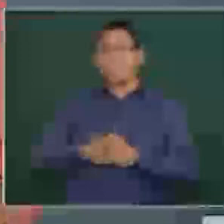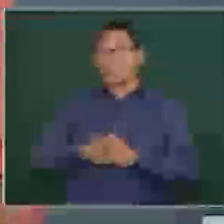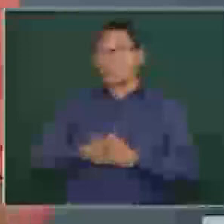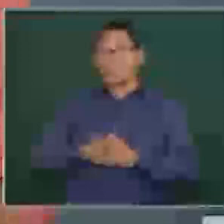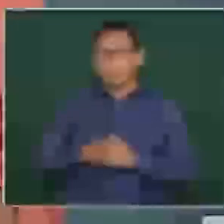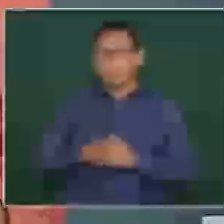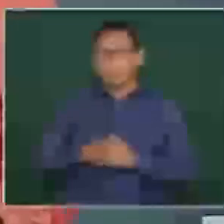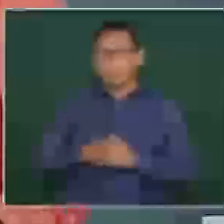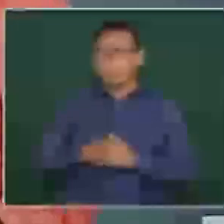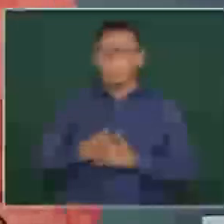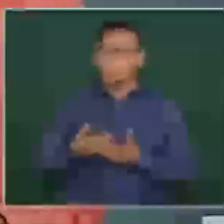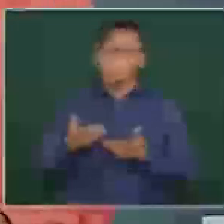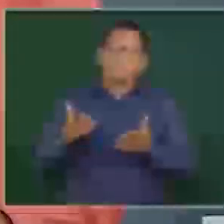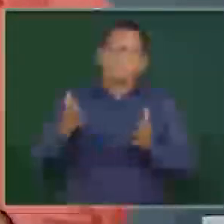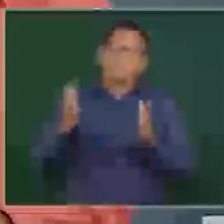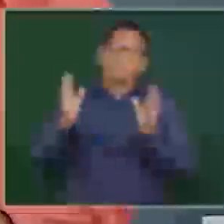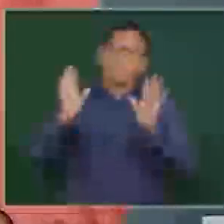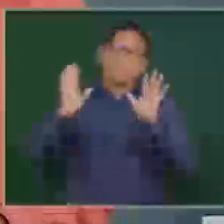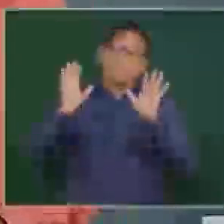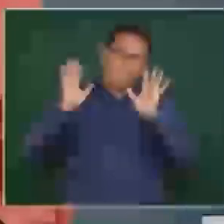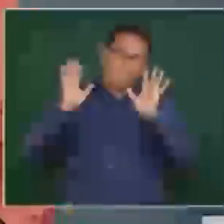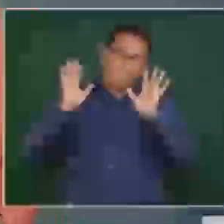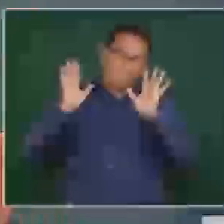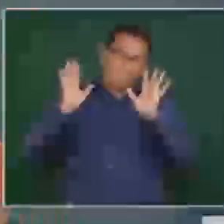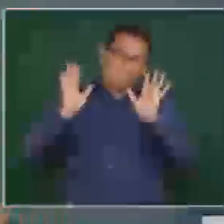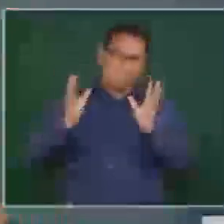confinado, no? hay como 50. Chao.